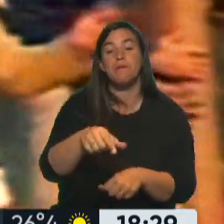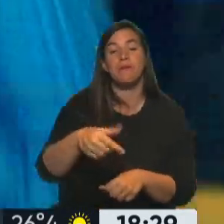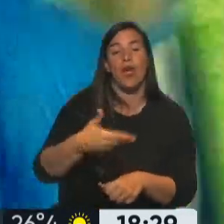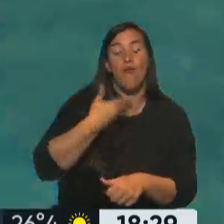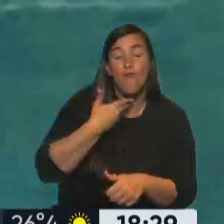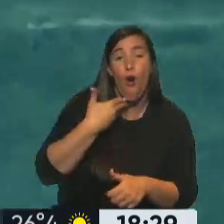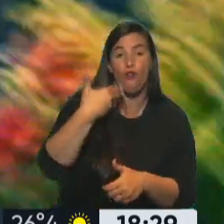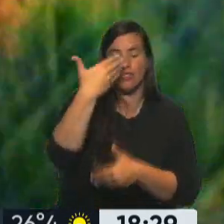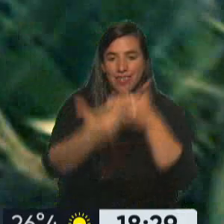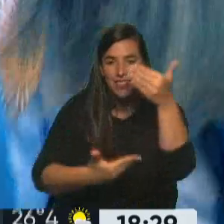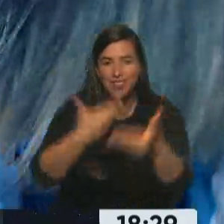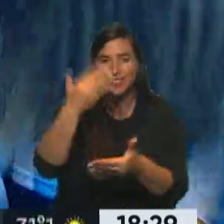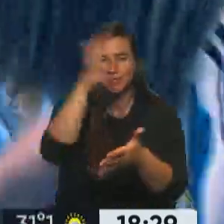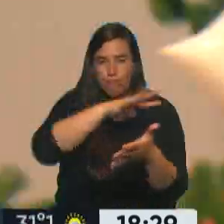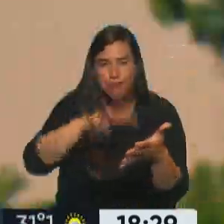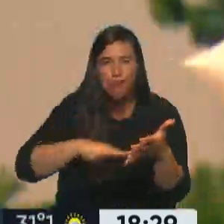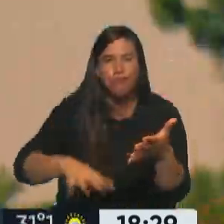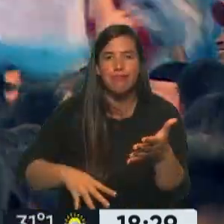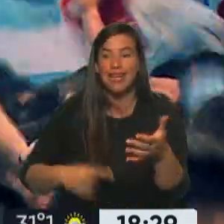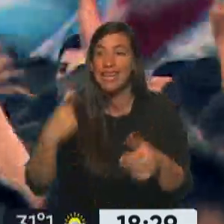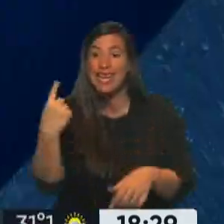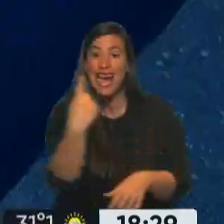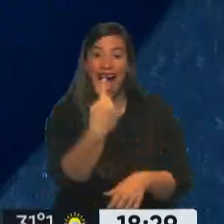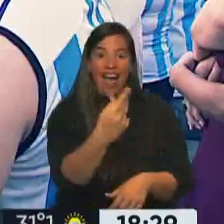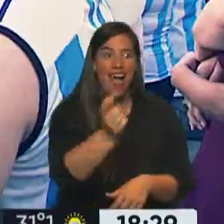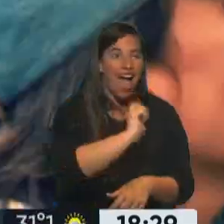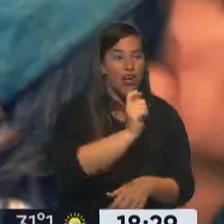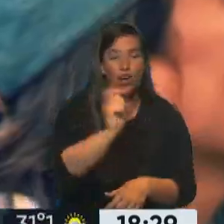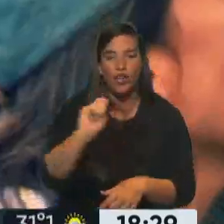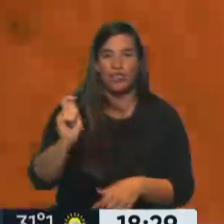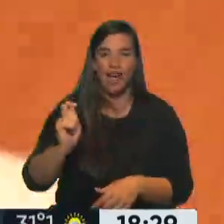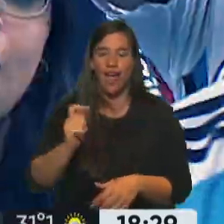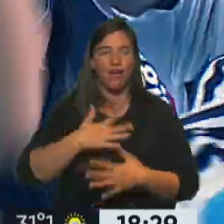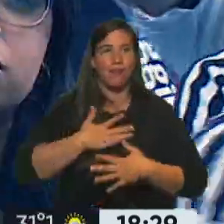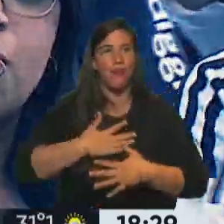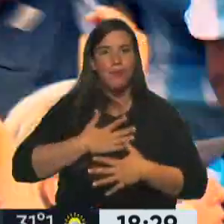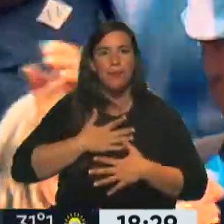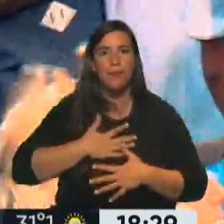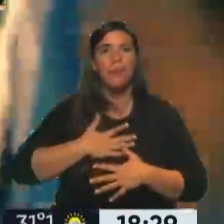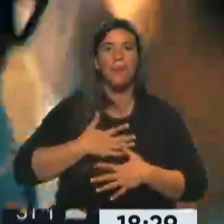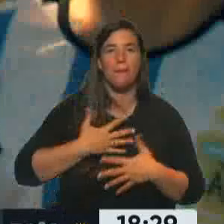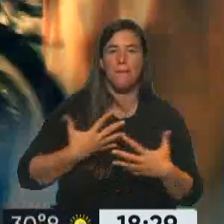Y cada cobertura la vivimos con adrenalina, pasión, felicidad, unión.